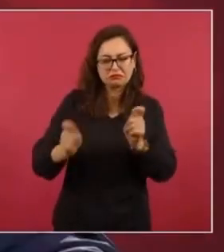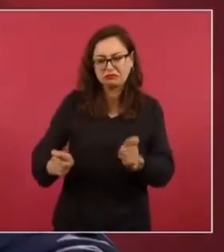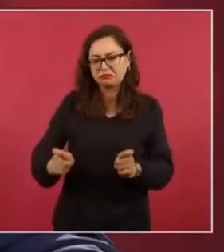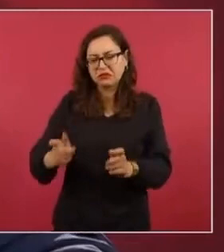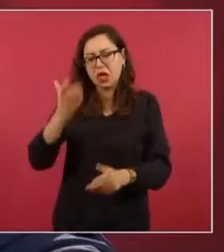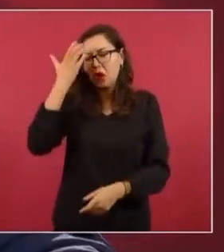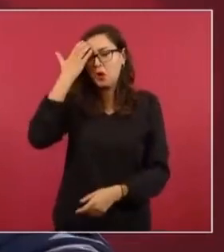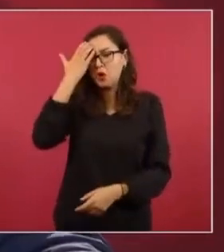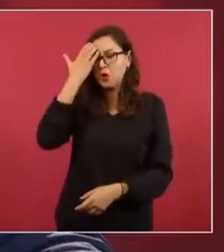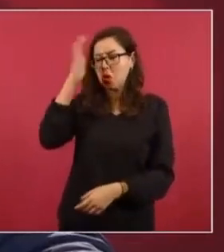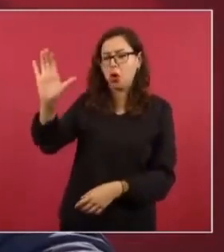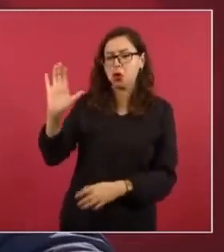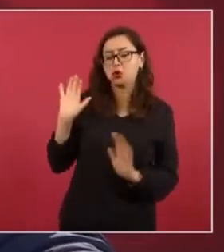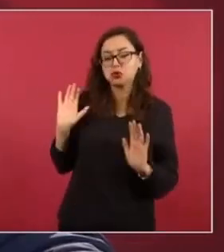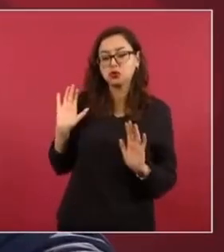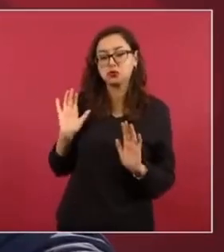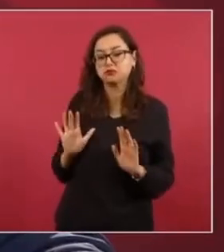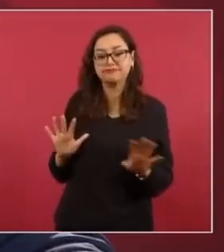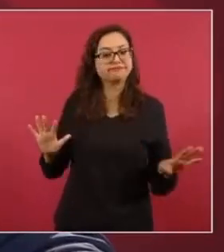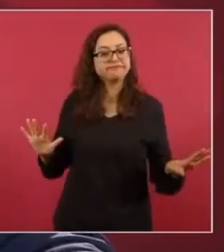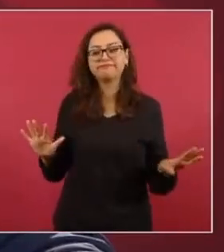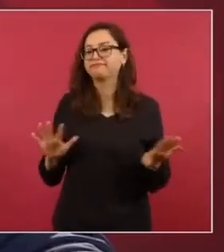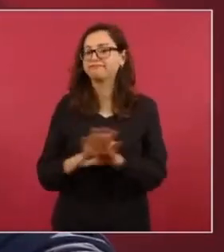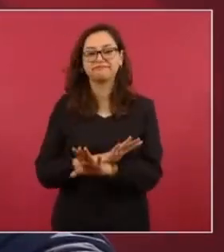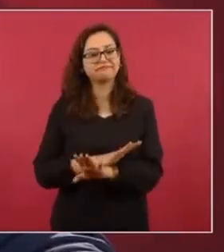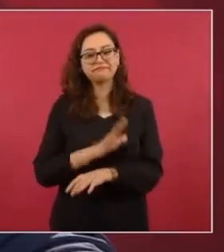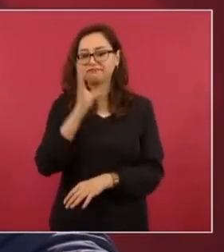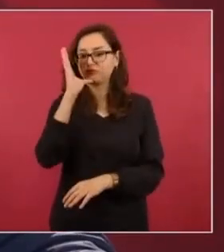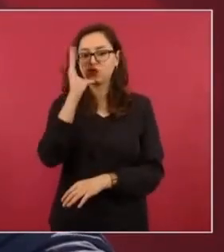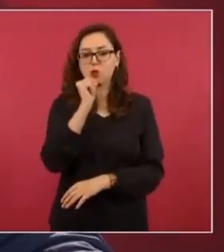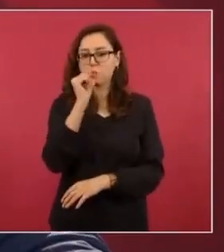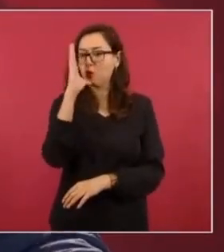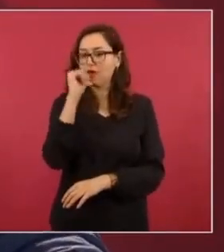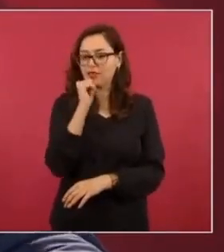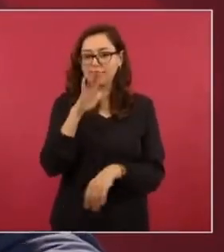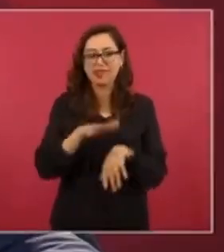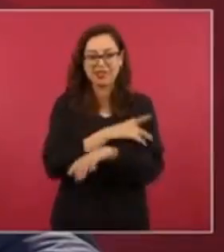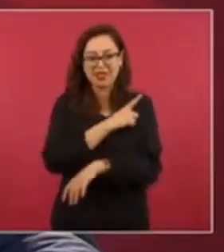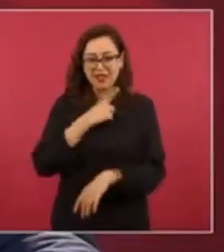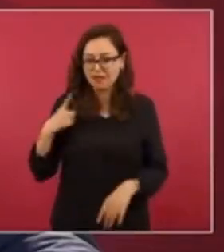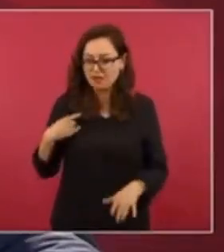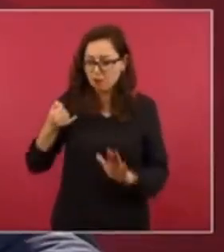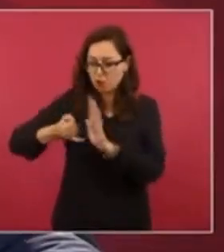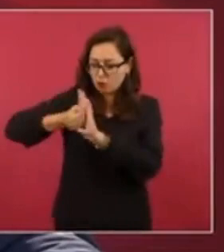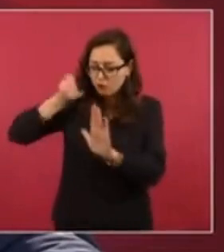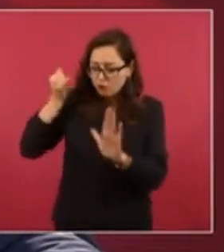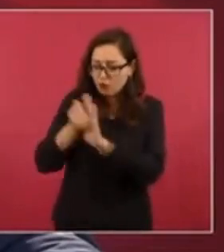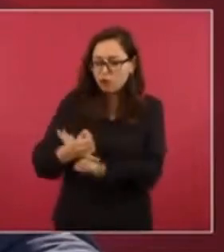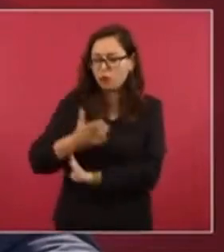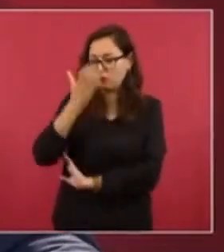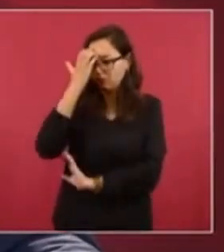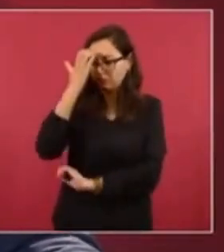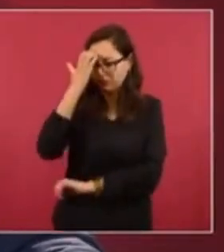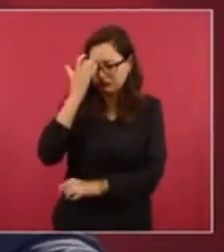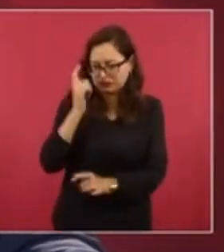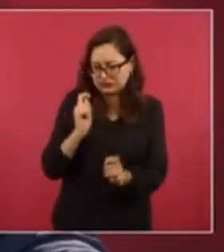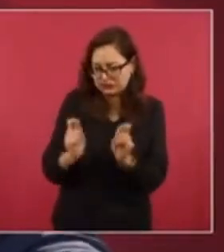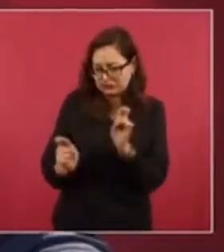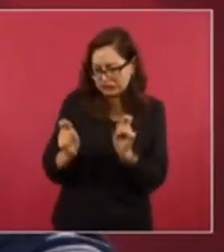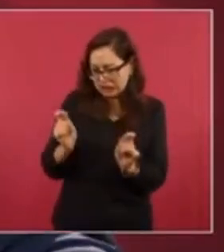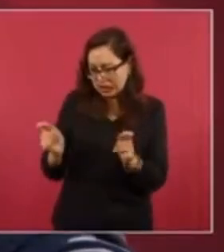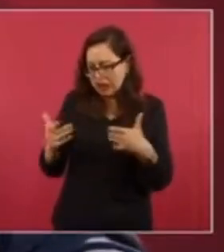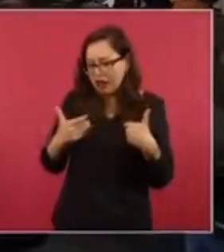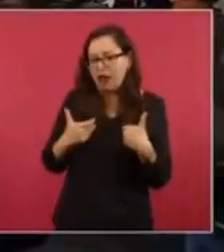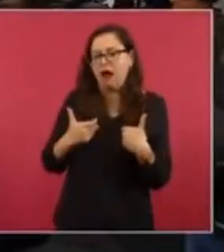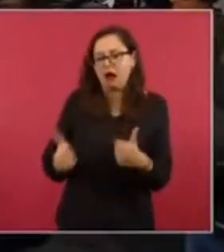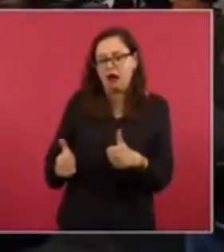y sobre todo debemos